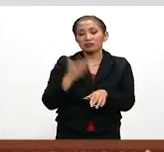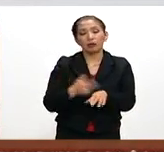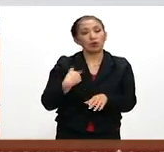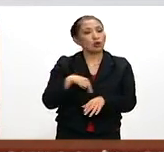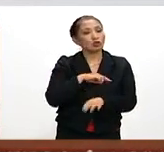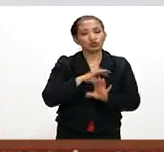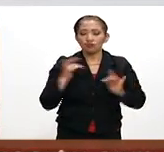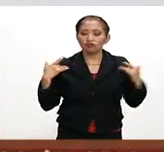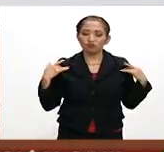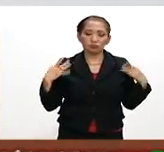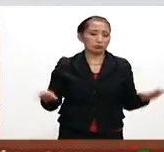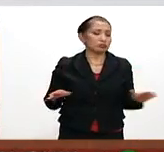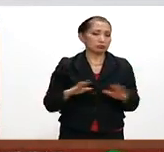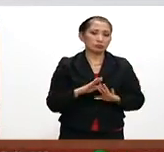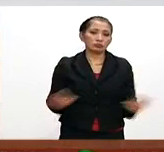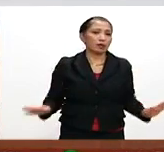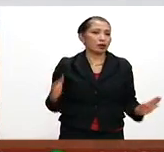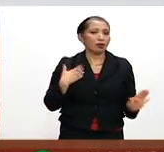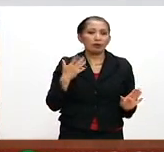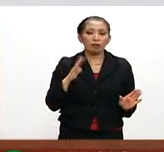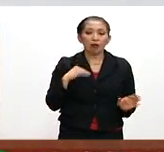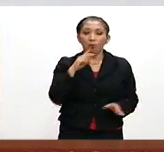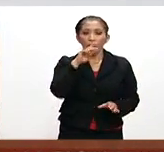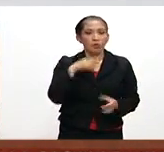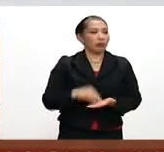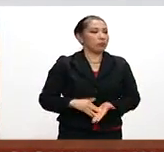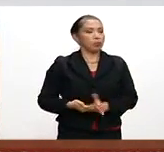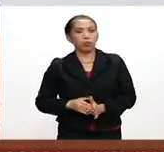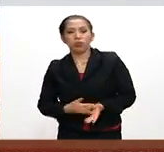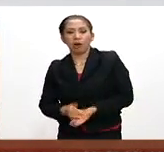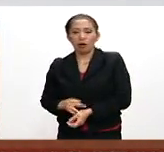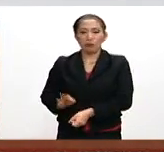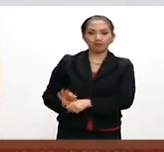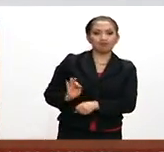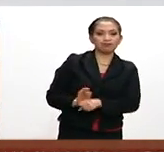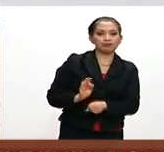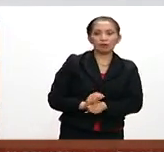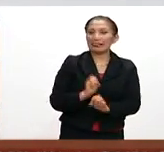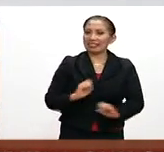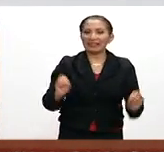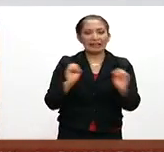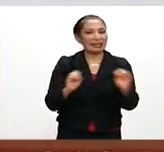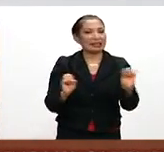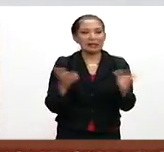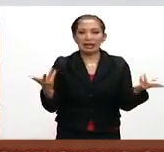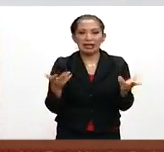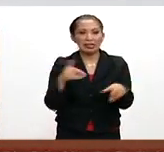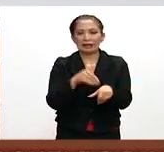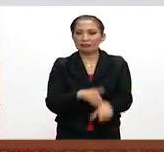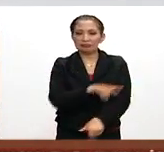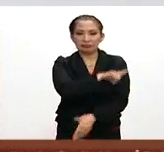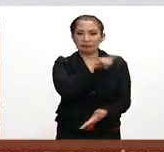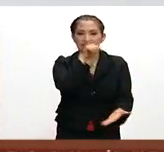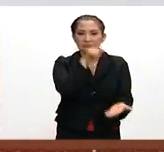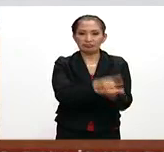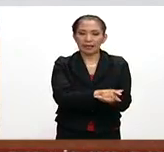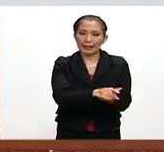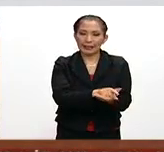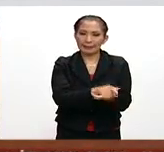Nosotros no encubriremos ni solaparemos a nadie. Vamos a actuar plenamente